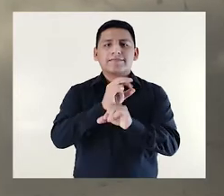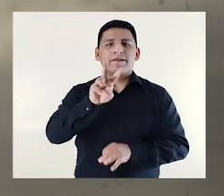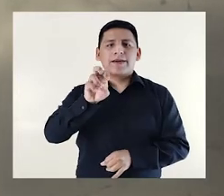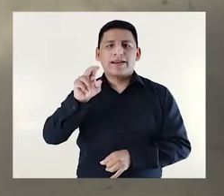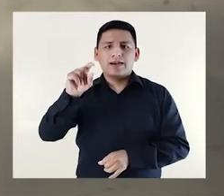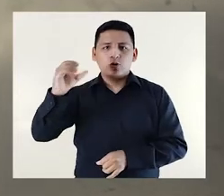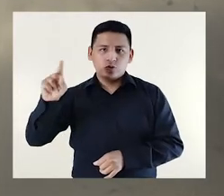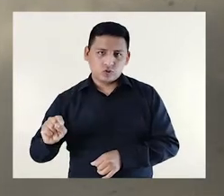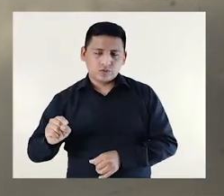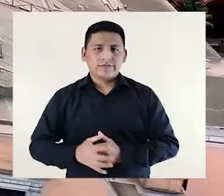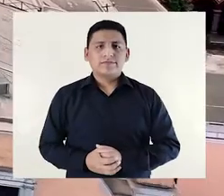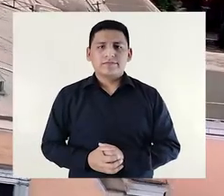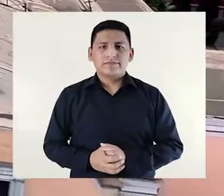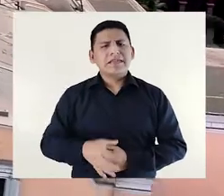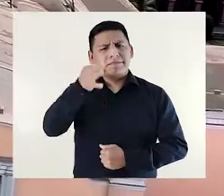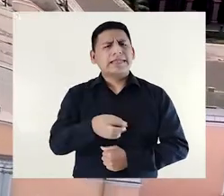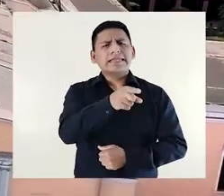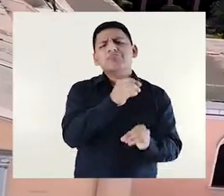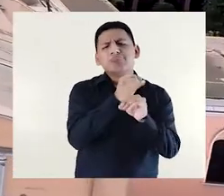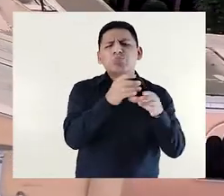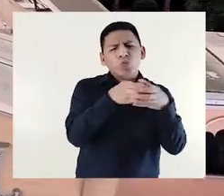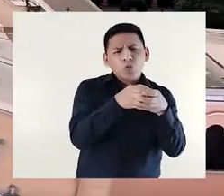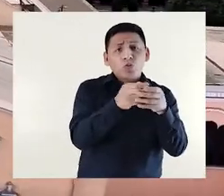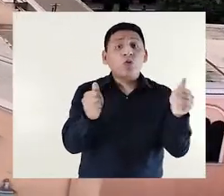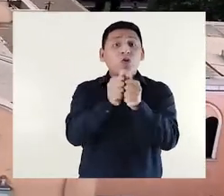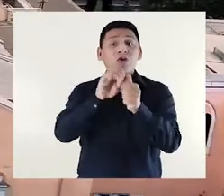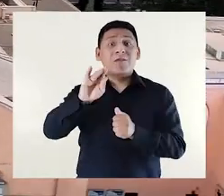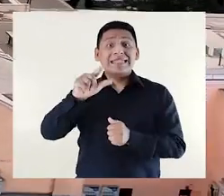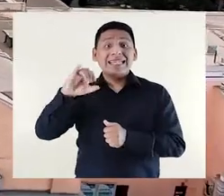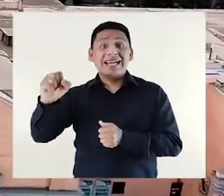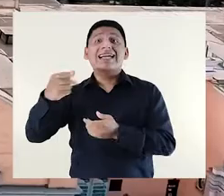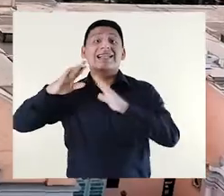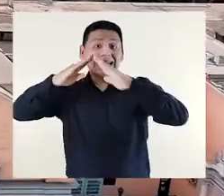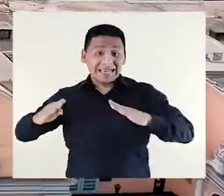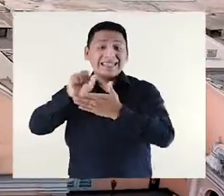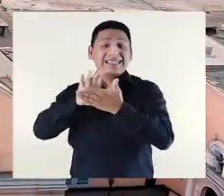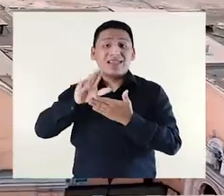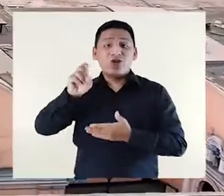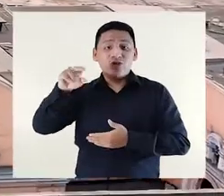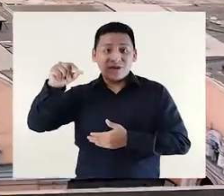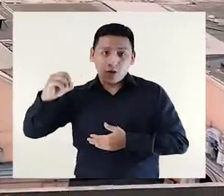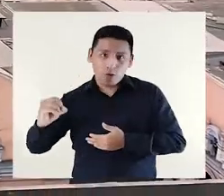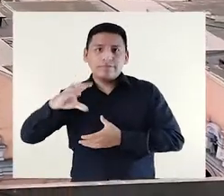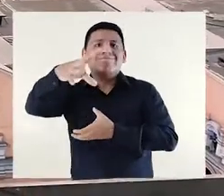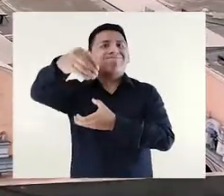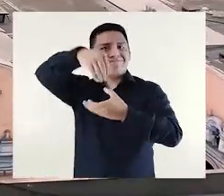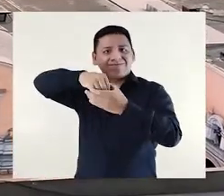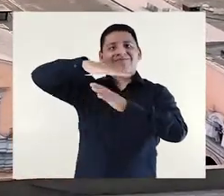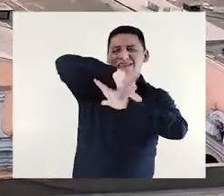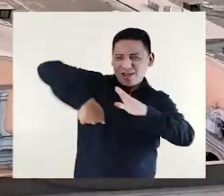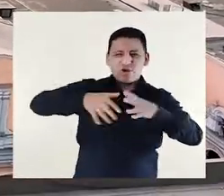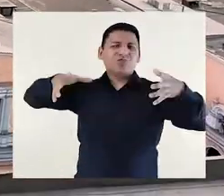Iglesia de la Veracruz En realidad una capilla dosada a la Basílica del Convento de Santo Domingo y forma parte